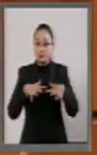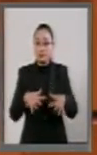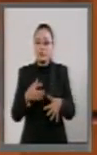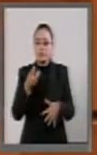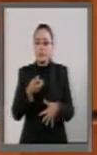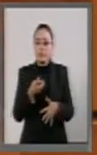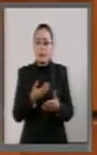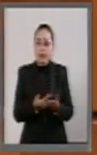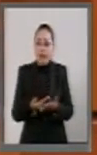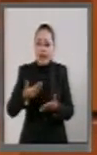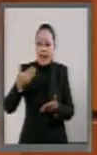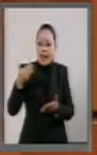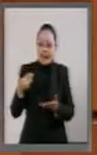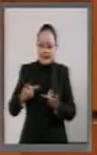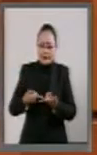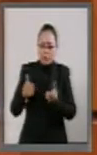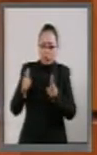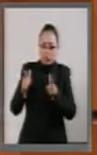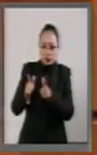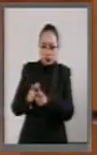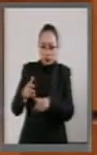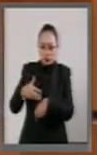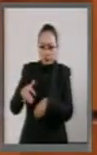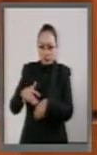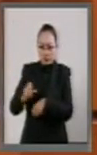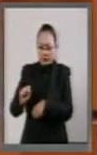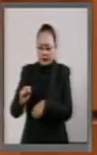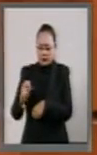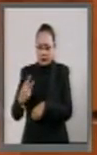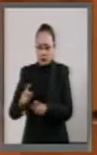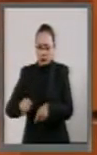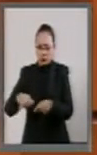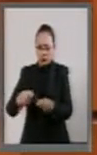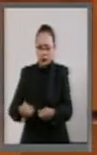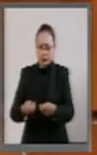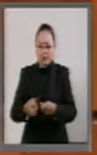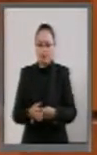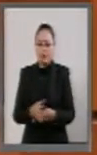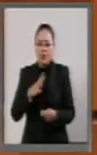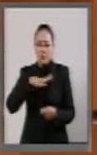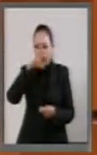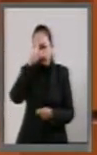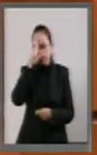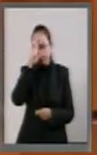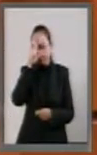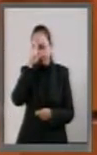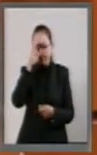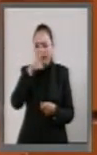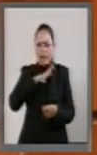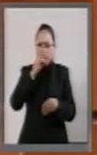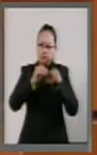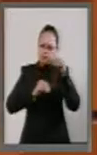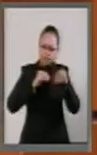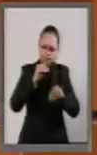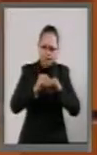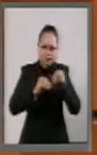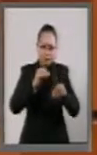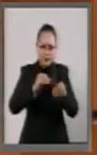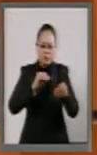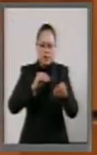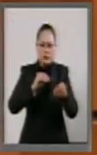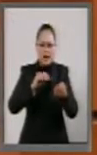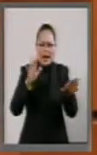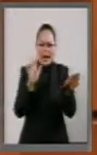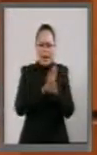la anterior legislatura, pensamos y diseñamos un gran cambio de paradigma,